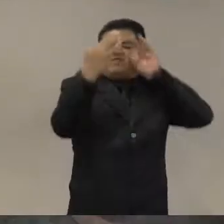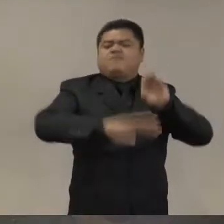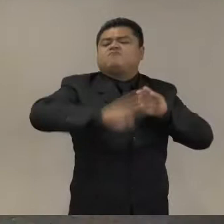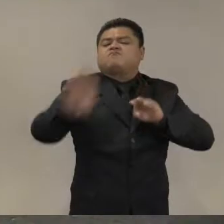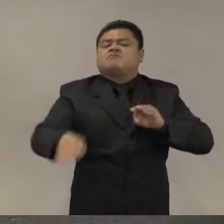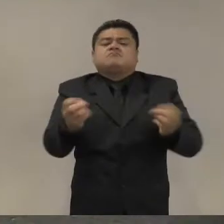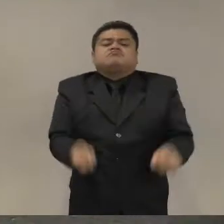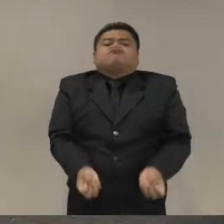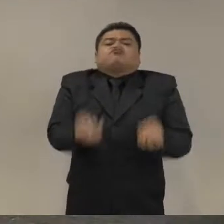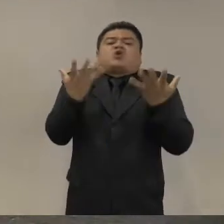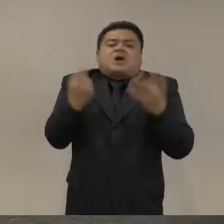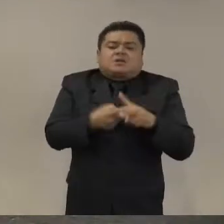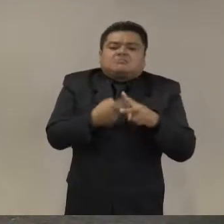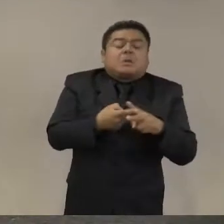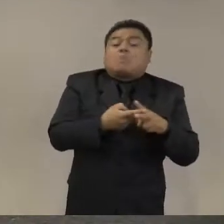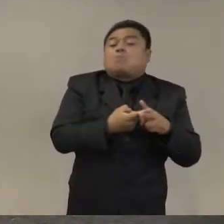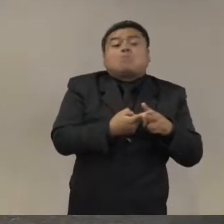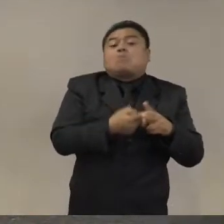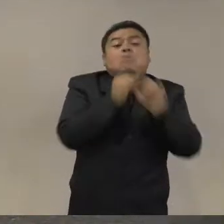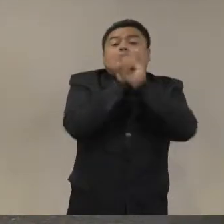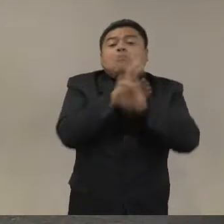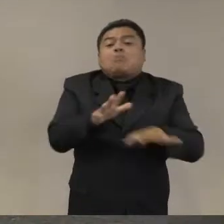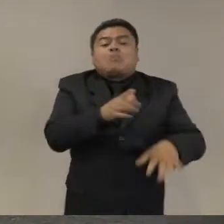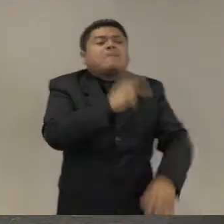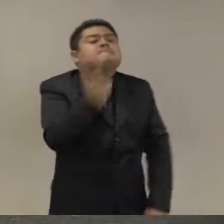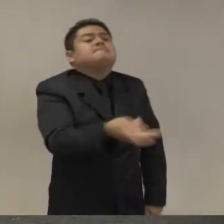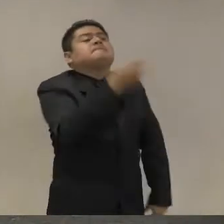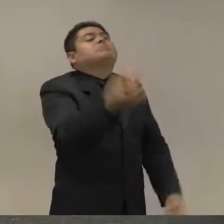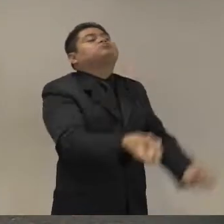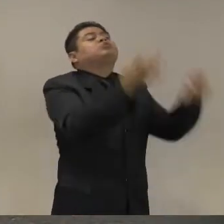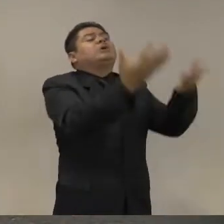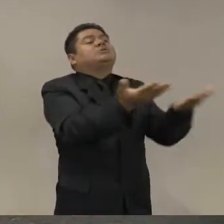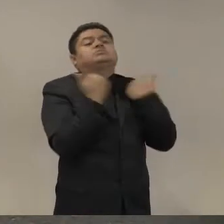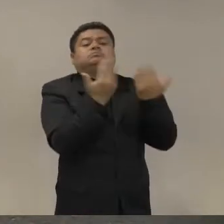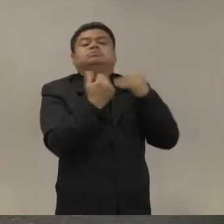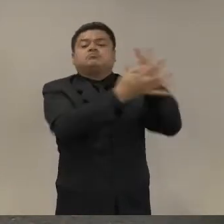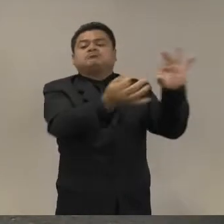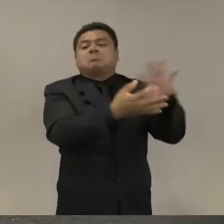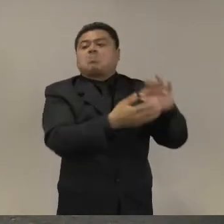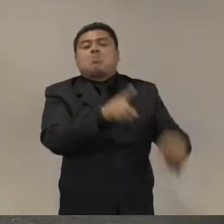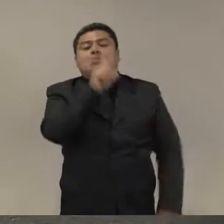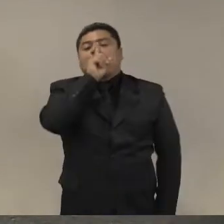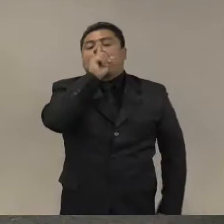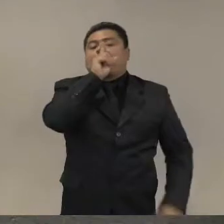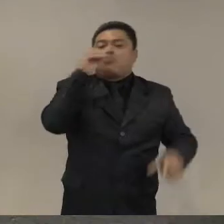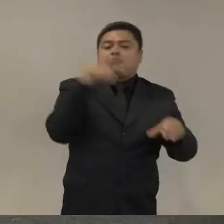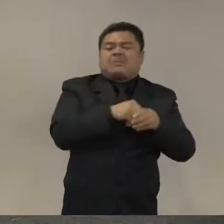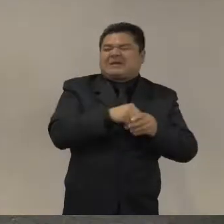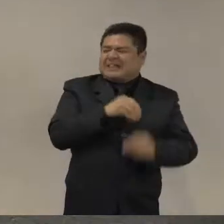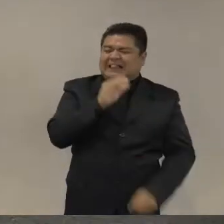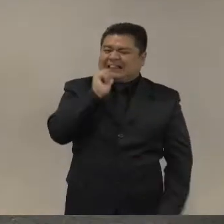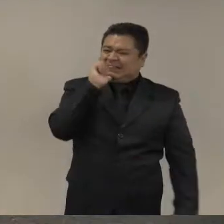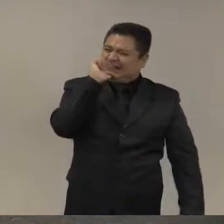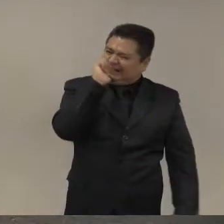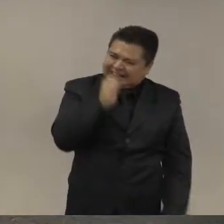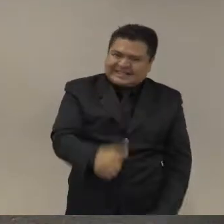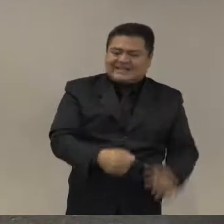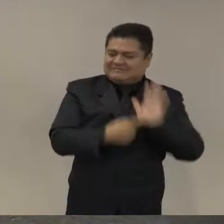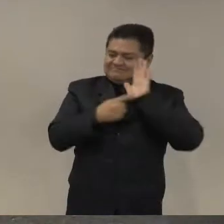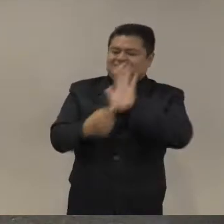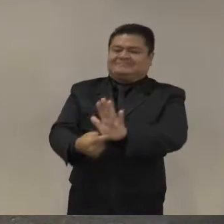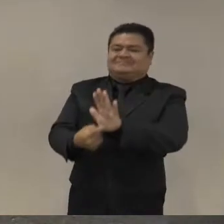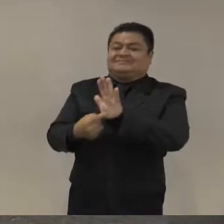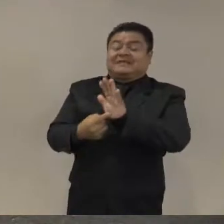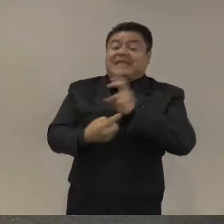como decía prácticamente imposible saber eso y también creo que ahora un antecedente negativo es trasladar esa